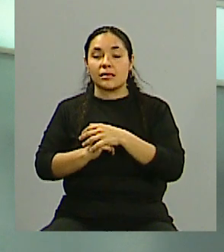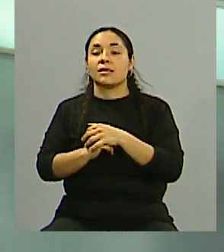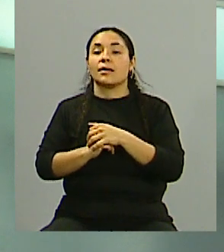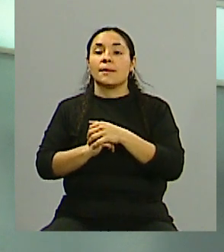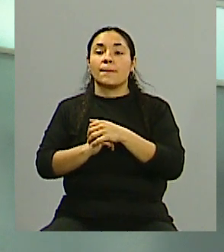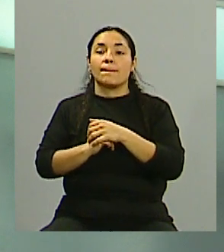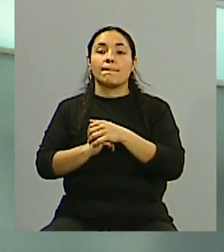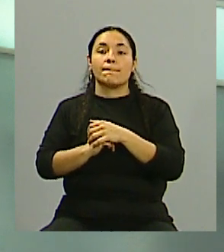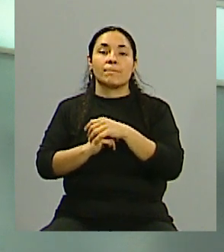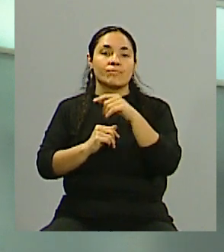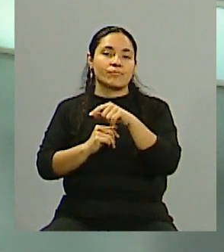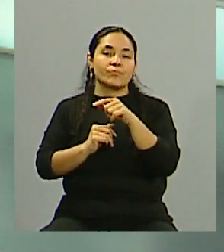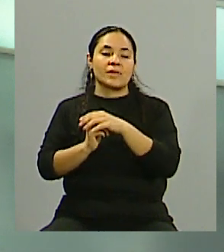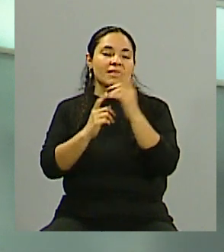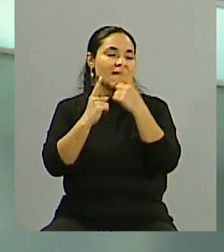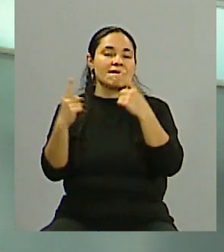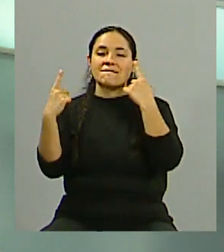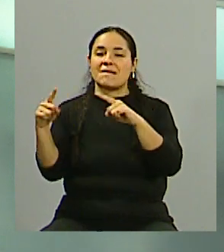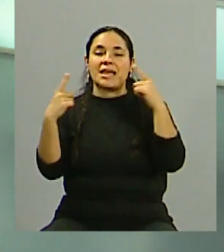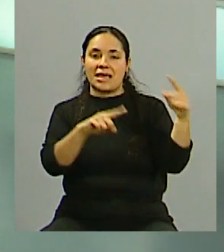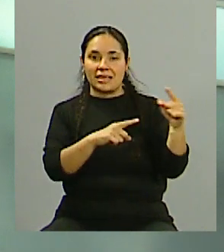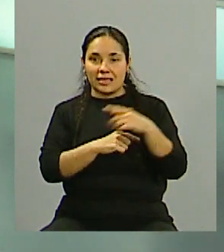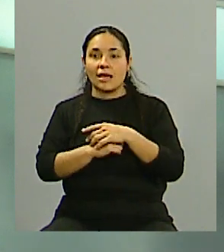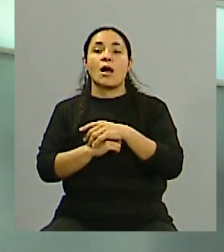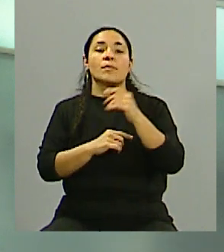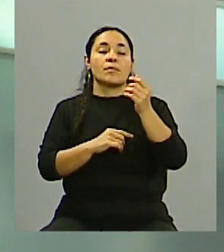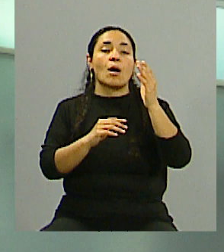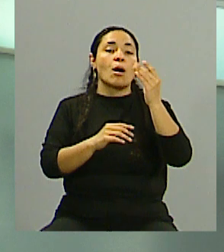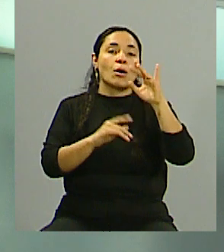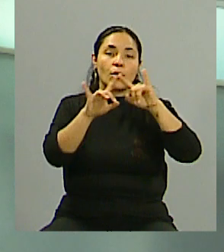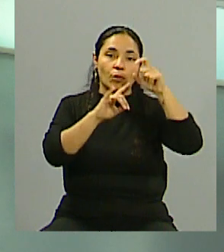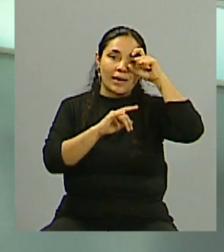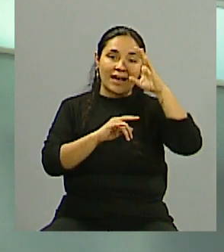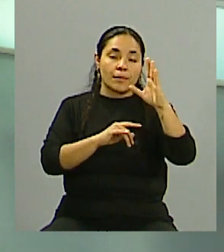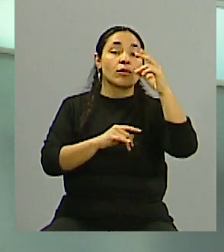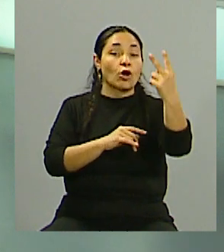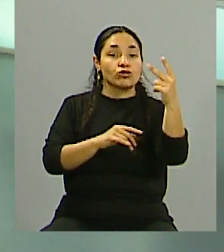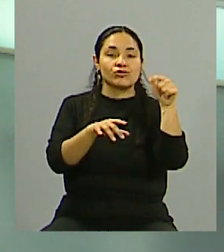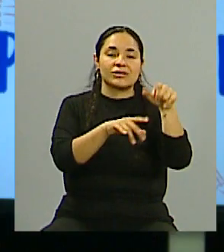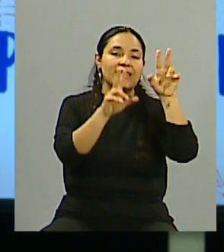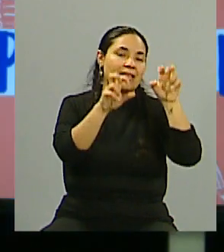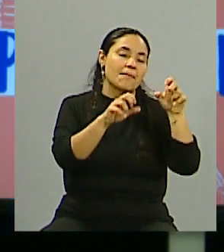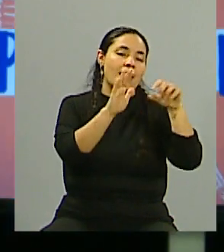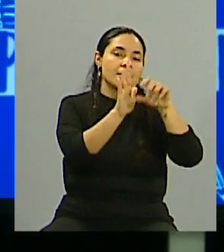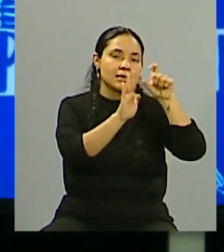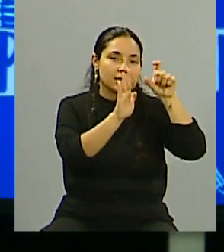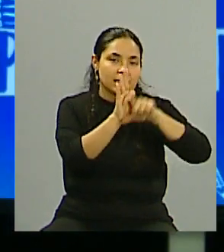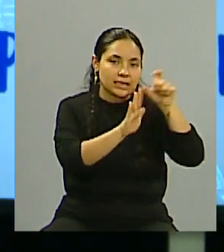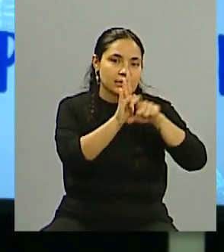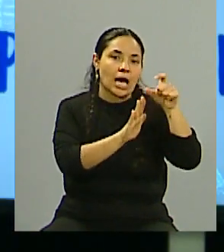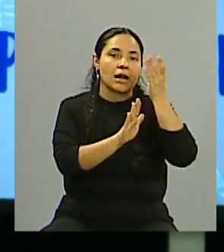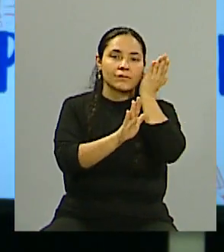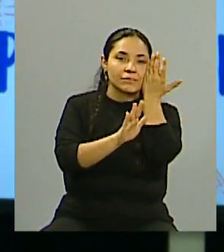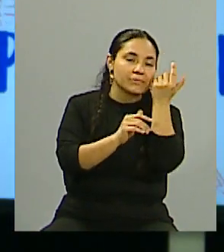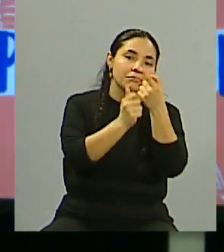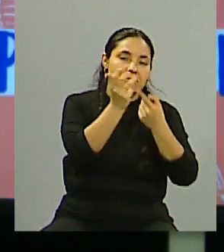ver con WordCoin. En el mundo web 2, que eran básicamente las redes sociales, la gran discusión que había es, estoy dejando mi huella